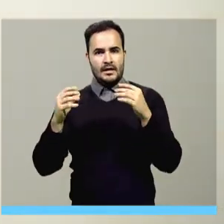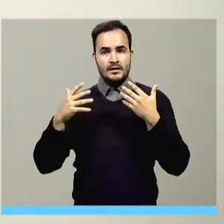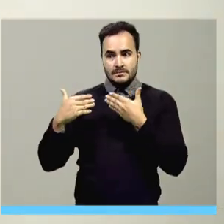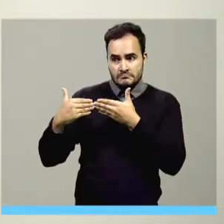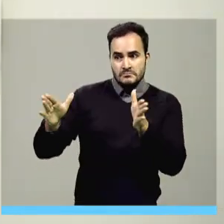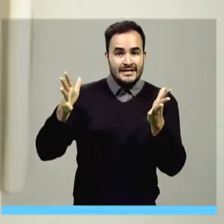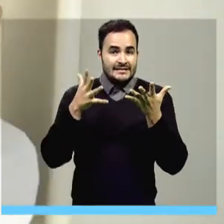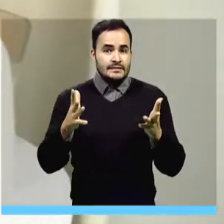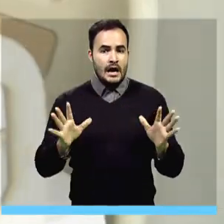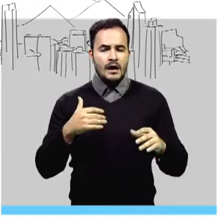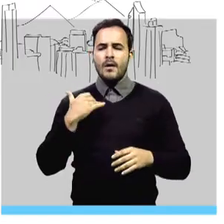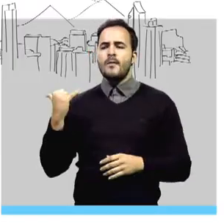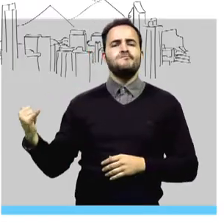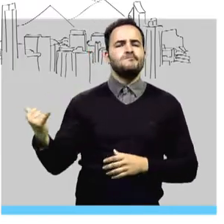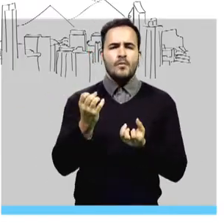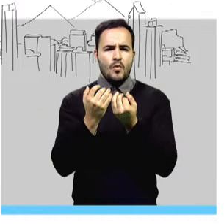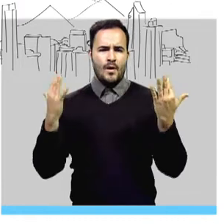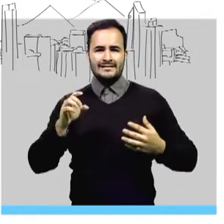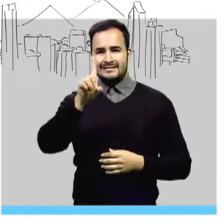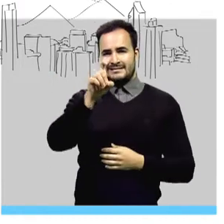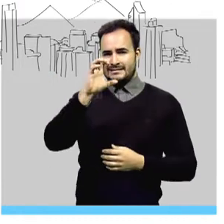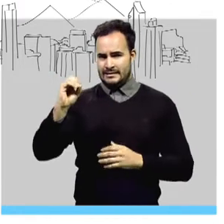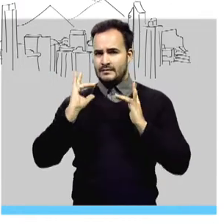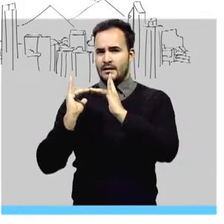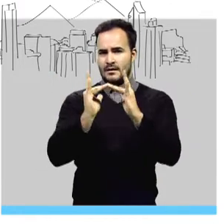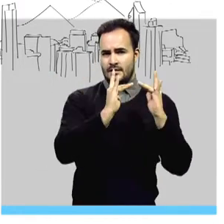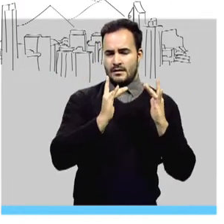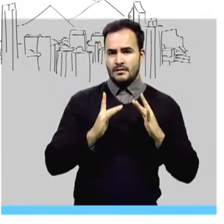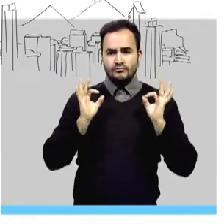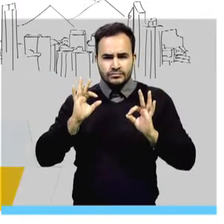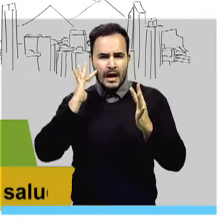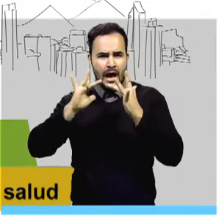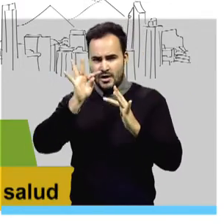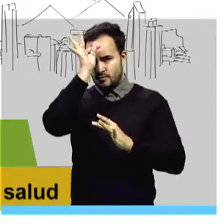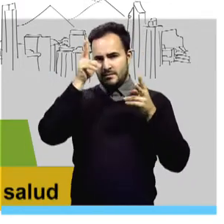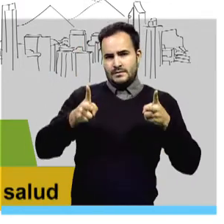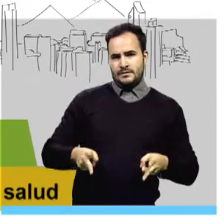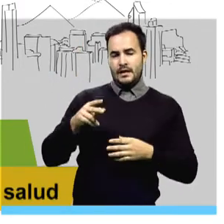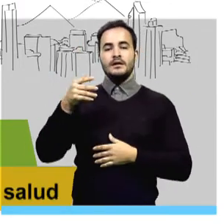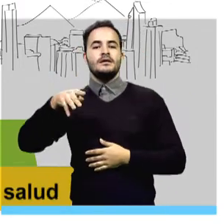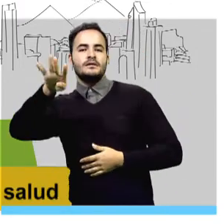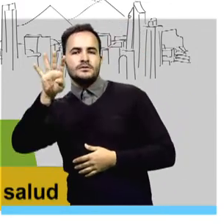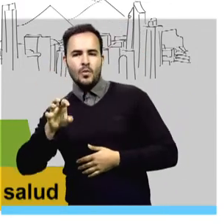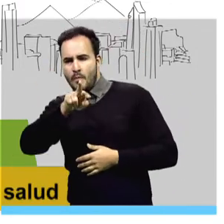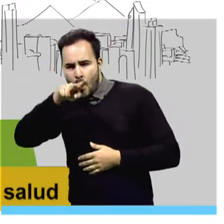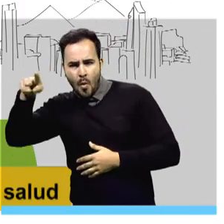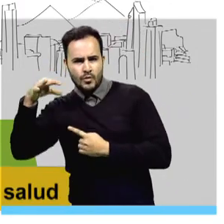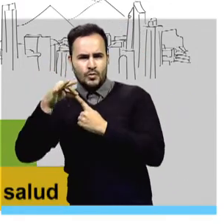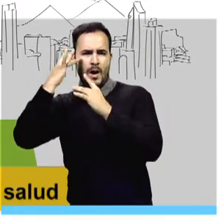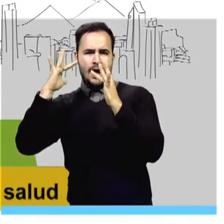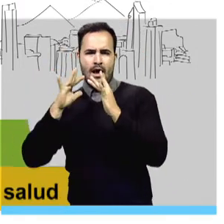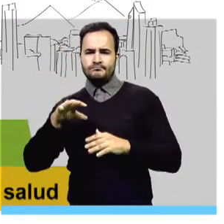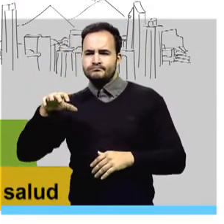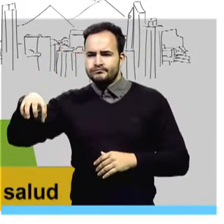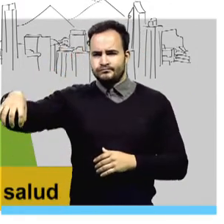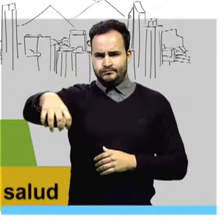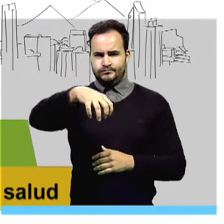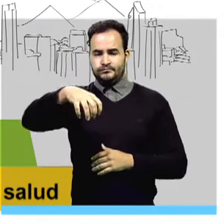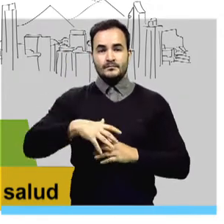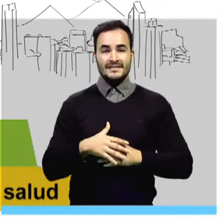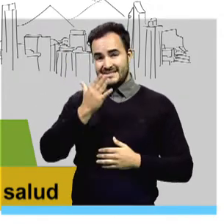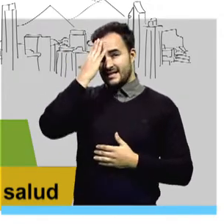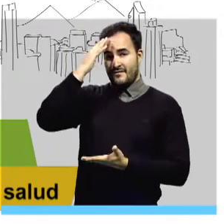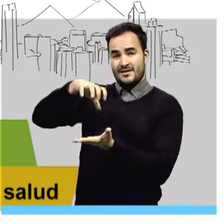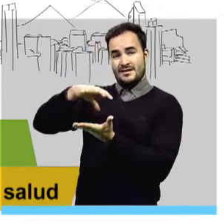entró en operación hoy tiene instaladas 60 camas de hospitalización y 19 cupres. Recordemos que esta